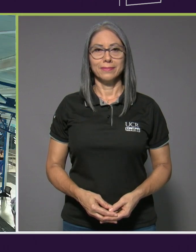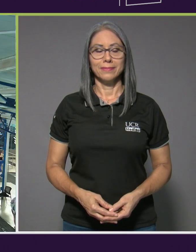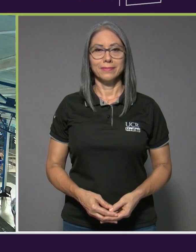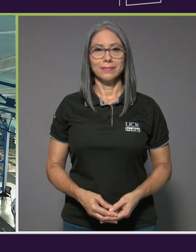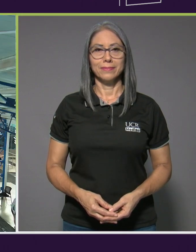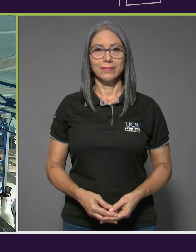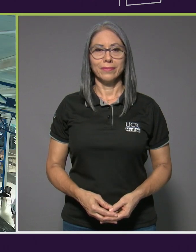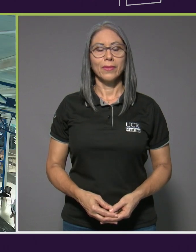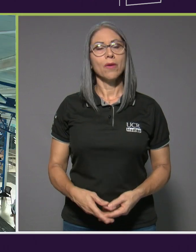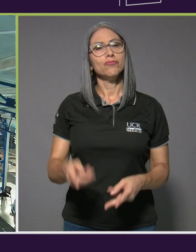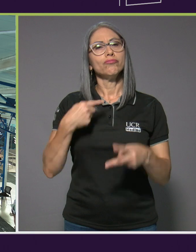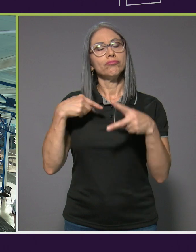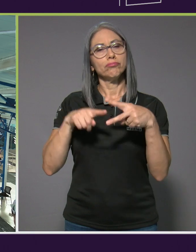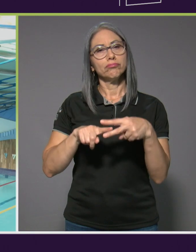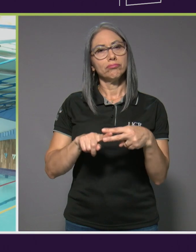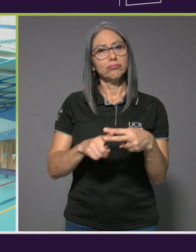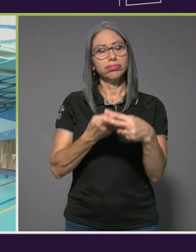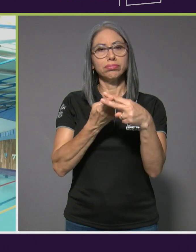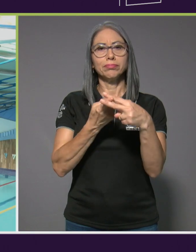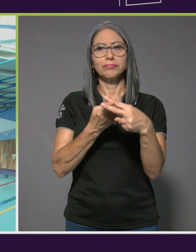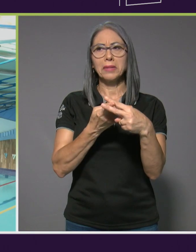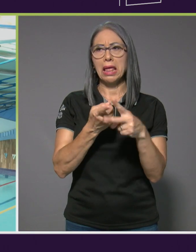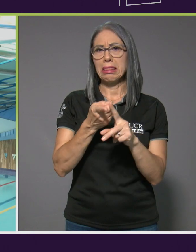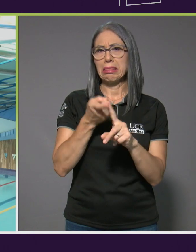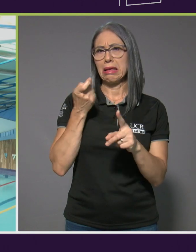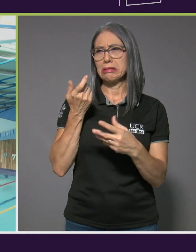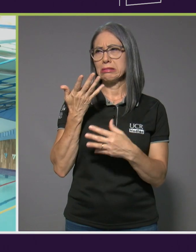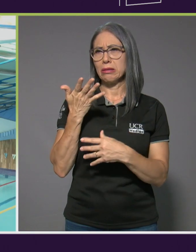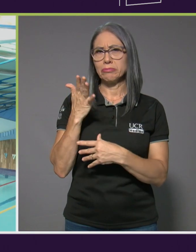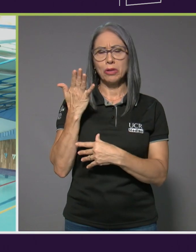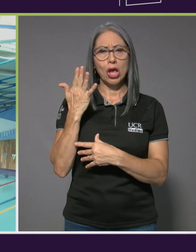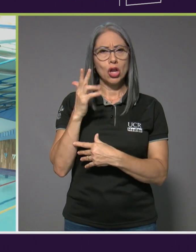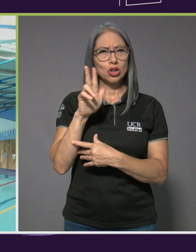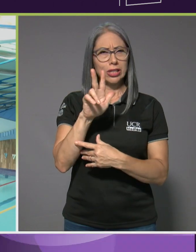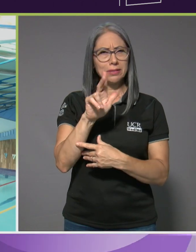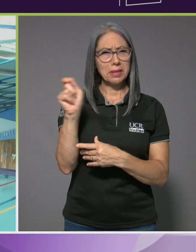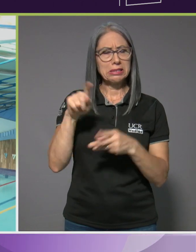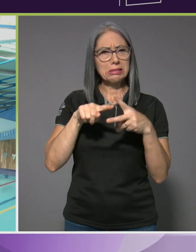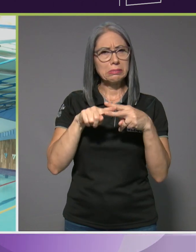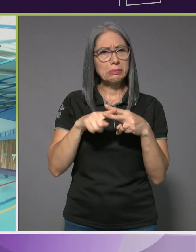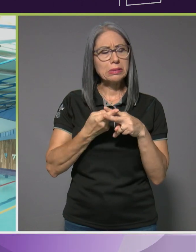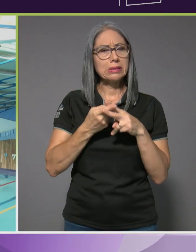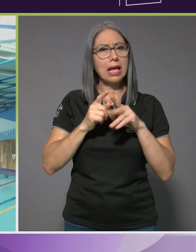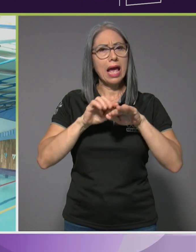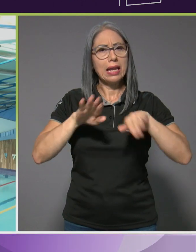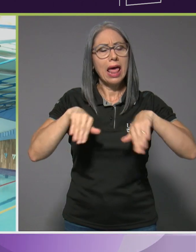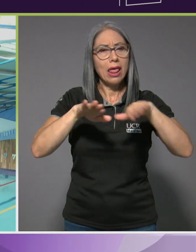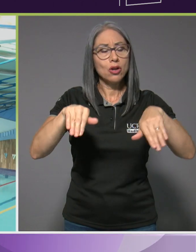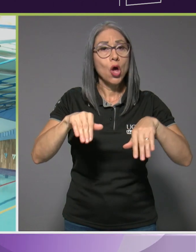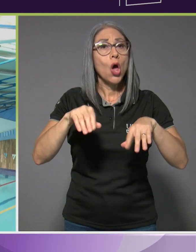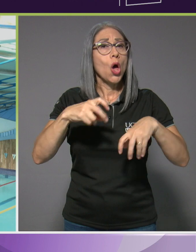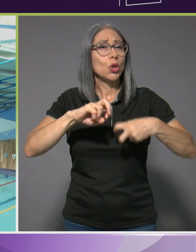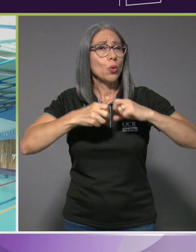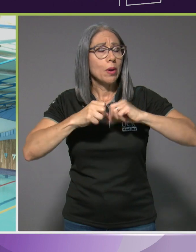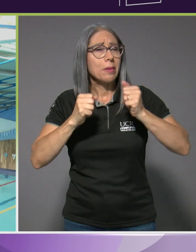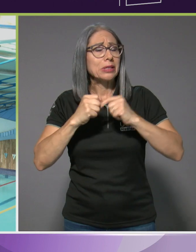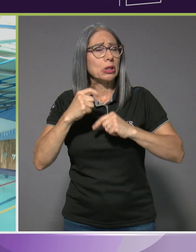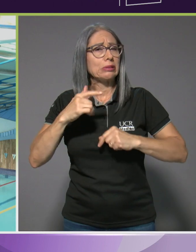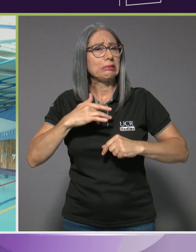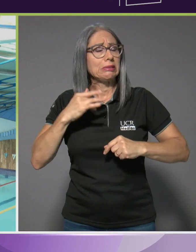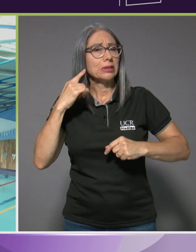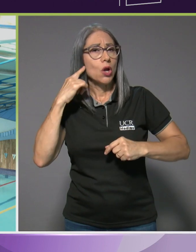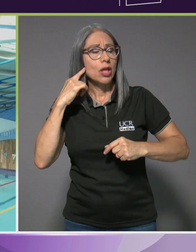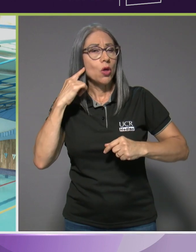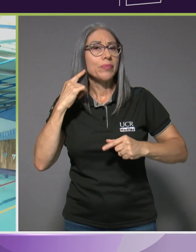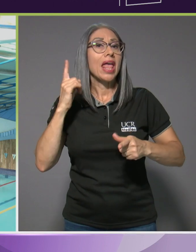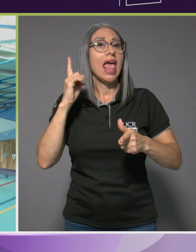Yo comencé desde los tres meses, me metieron a nadar, tuve problemas de infecciones de oído, entonces tuve que dejarlo hasta los